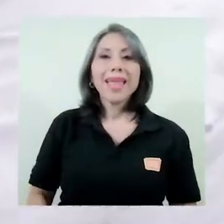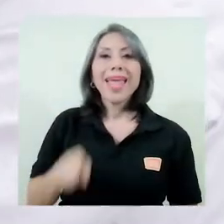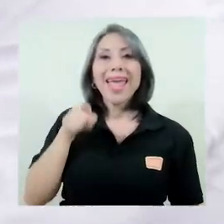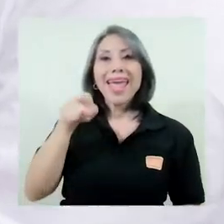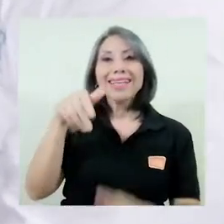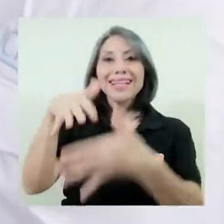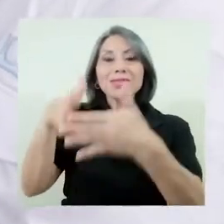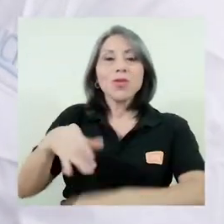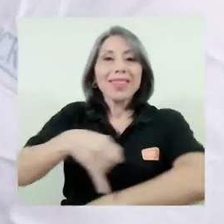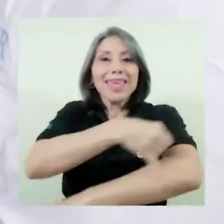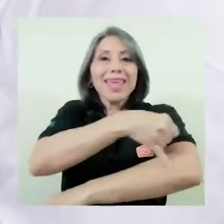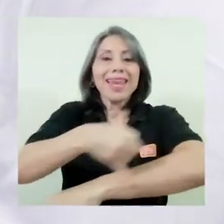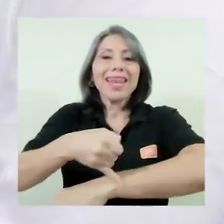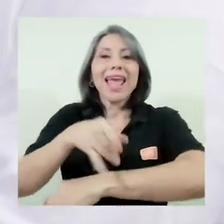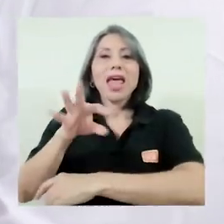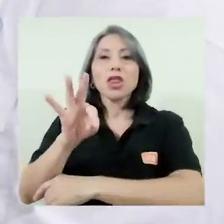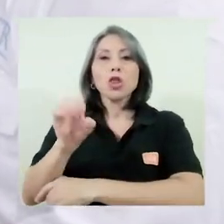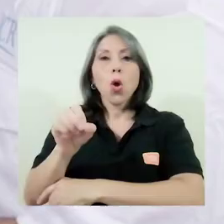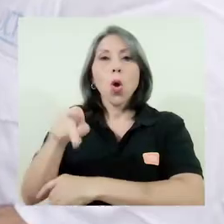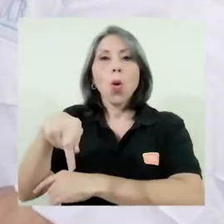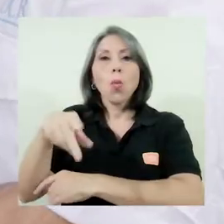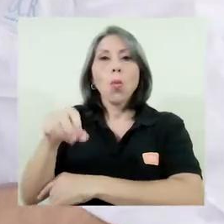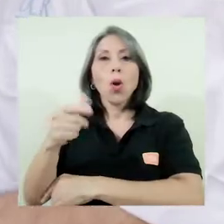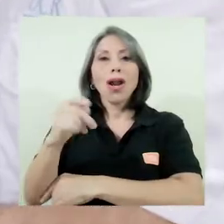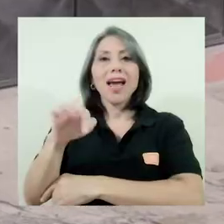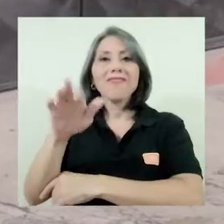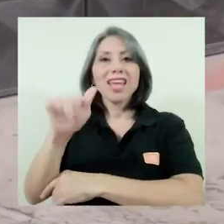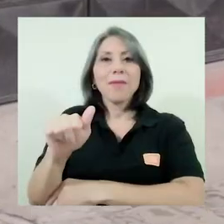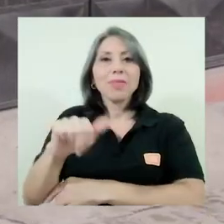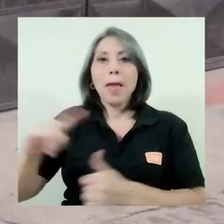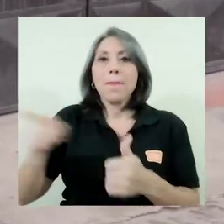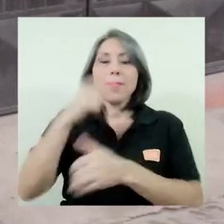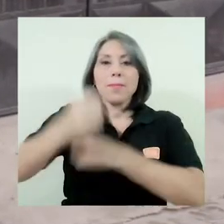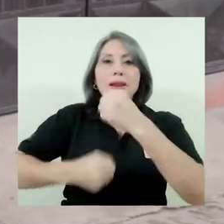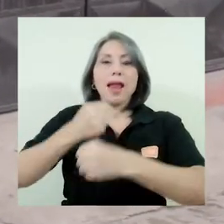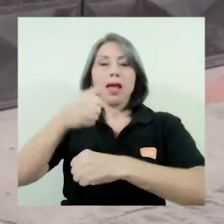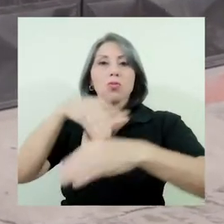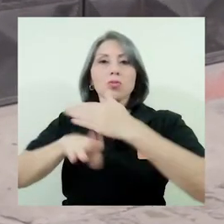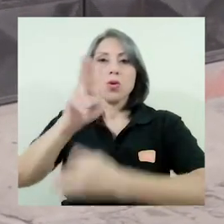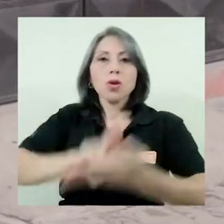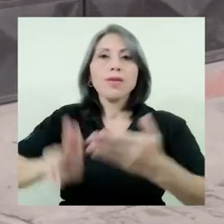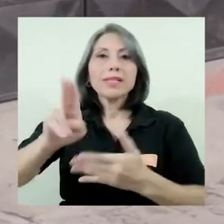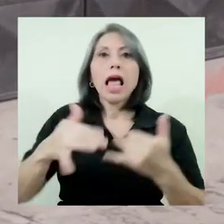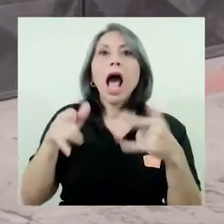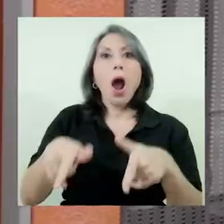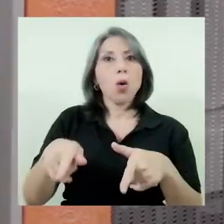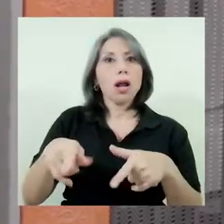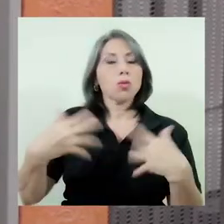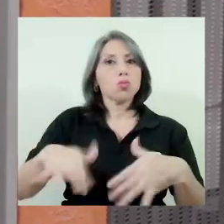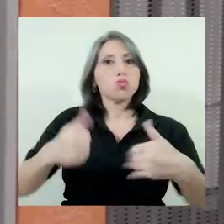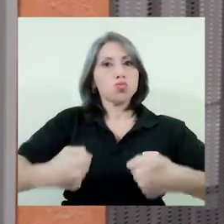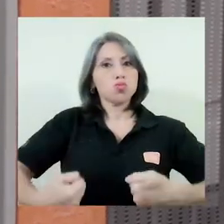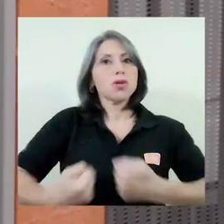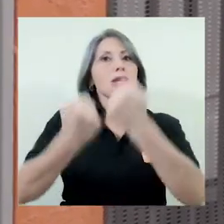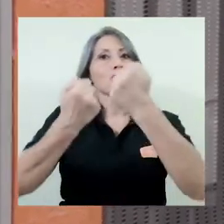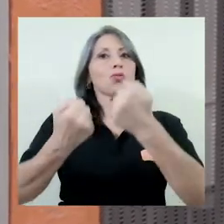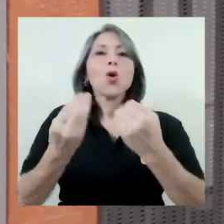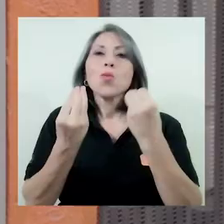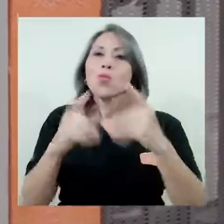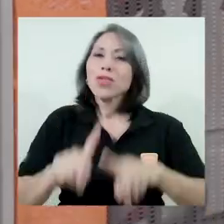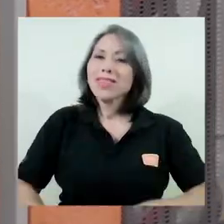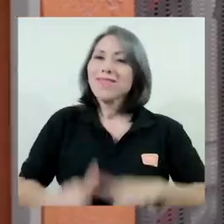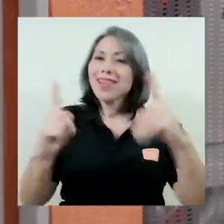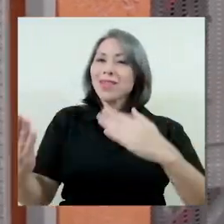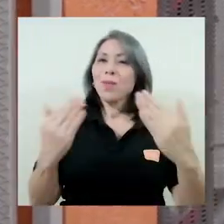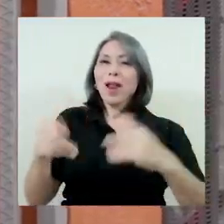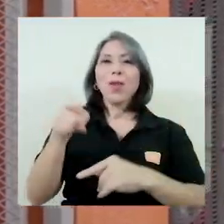Este estudiante de Ingeniería Topográfica es de primer ingreso, lo que se ha convertido en un reto adicional y algo muy diferente a lo